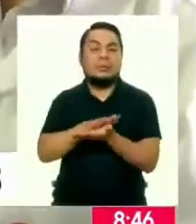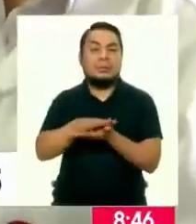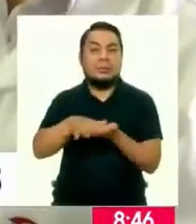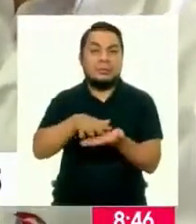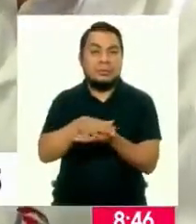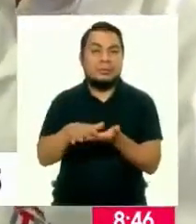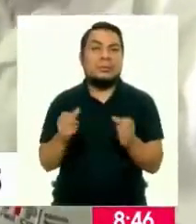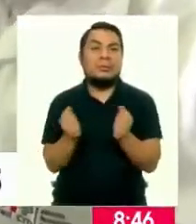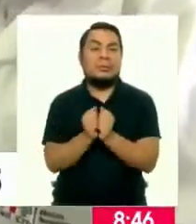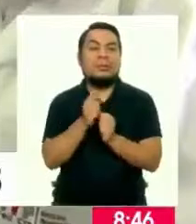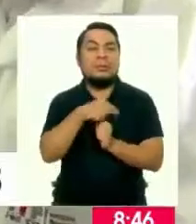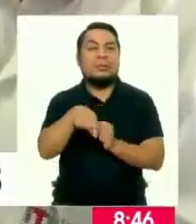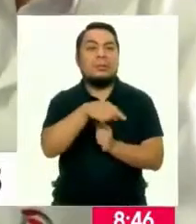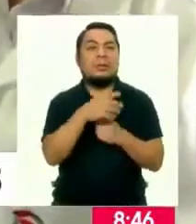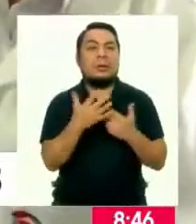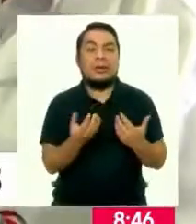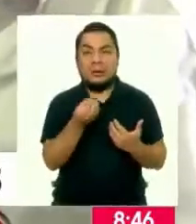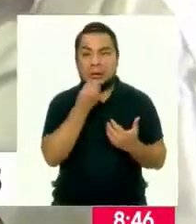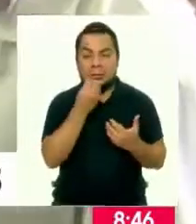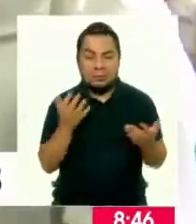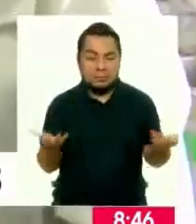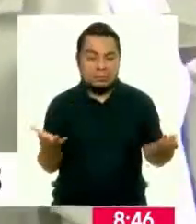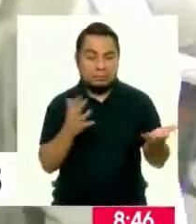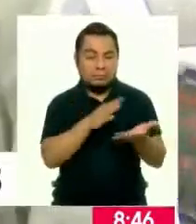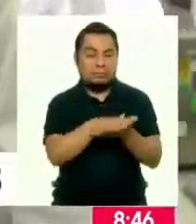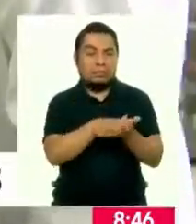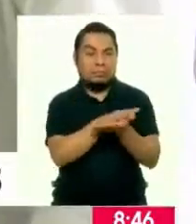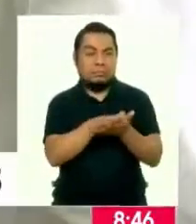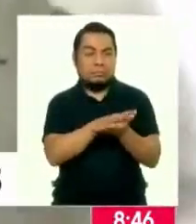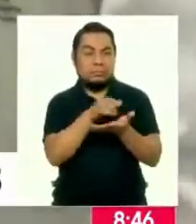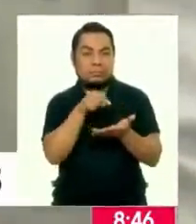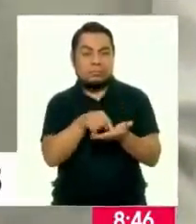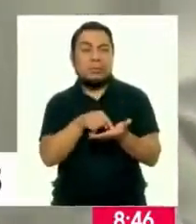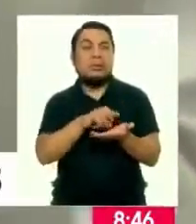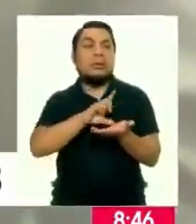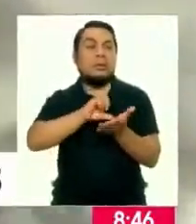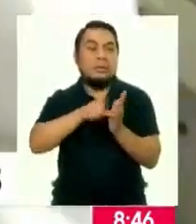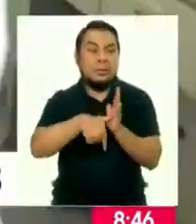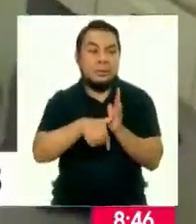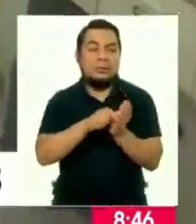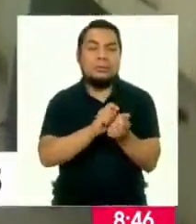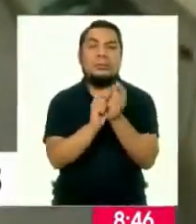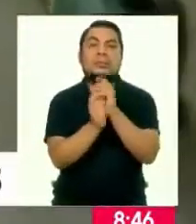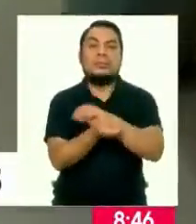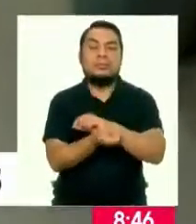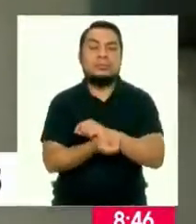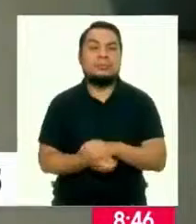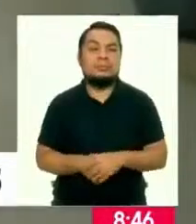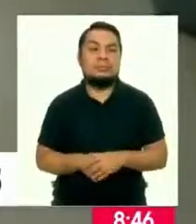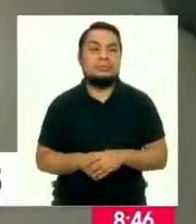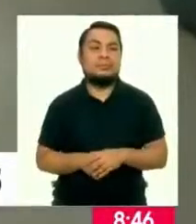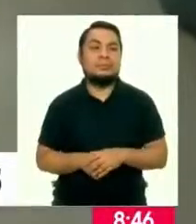formulaciones alimentarias para obtener productos, mezclas